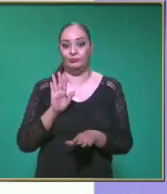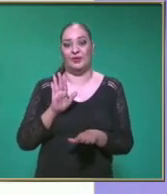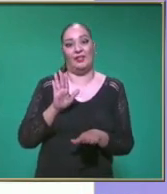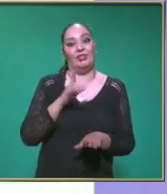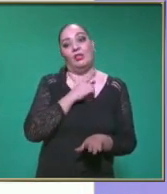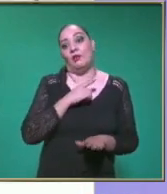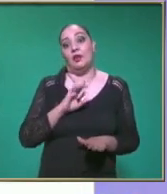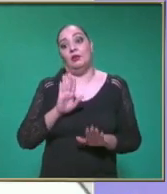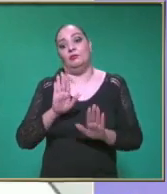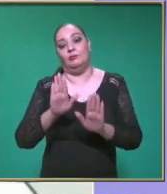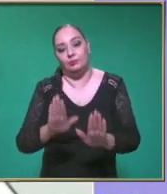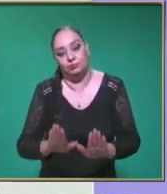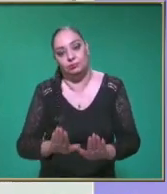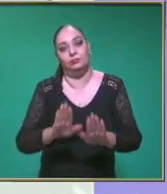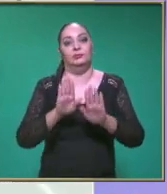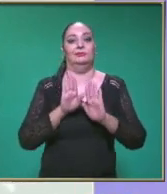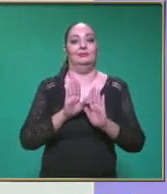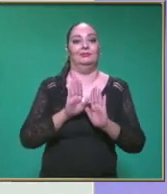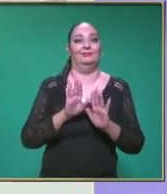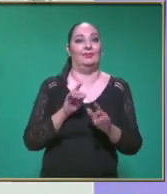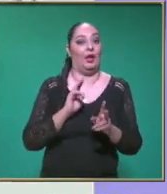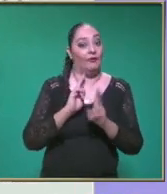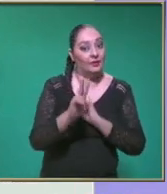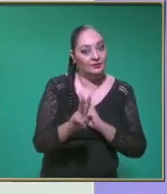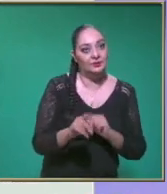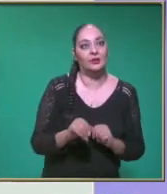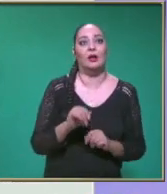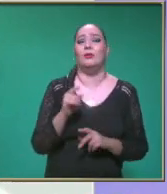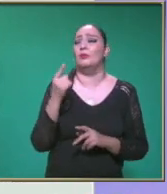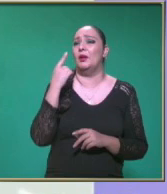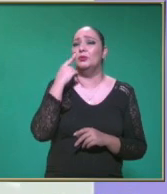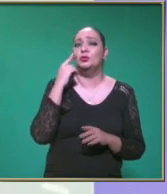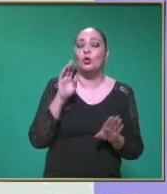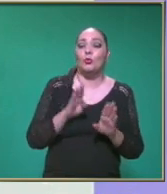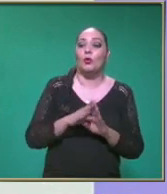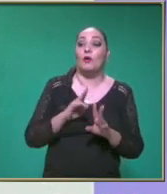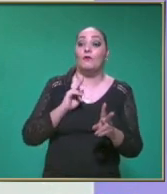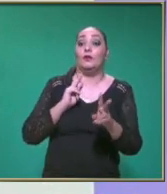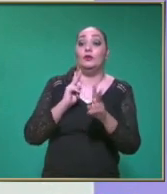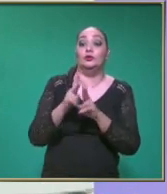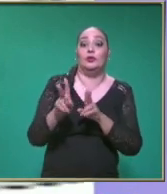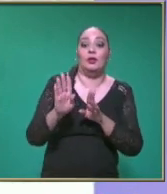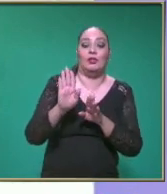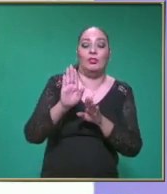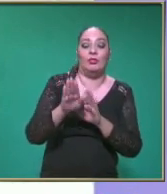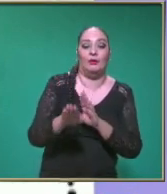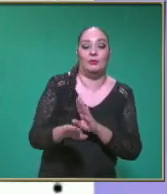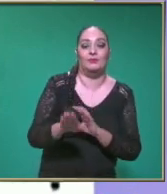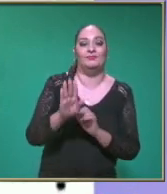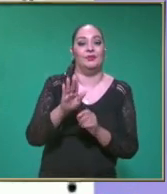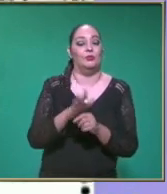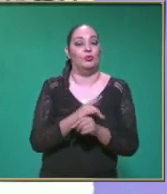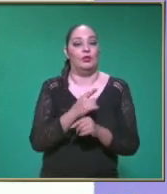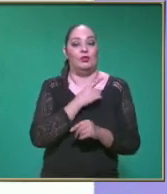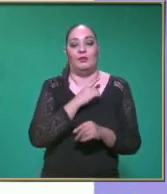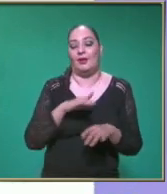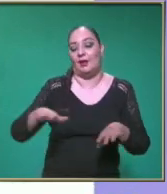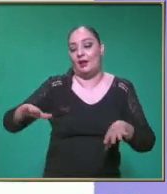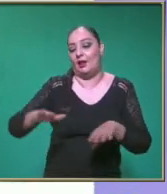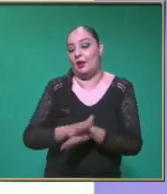En el ejemplo De la persecución Vemos cómo varía La velocidad Debido a cambios En la dirección Y la rapidez